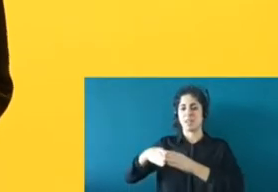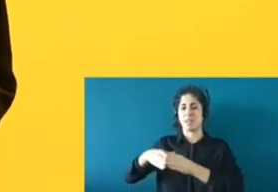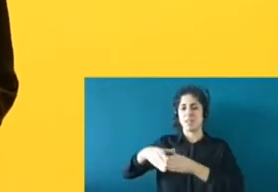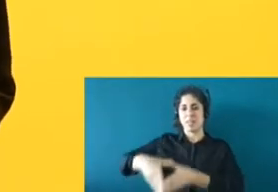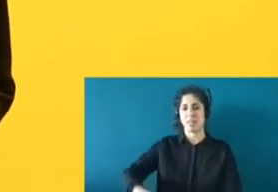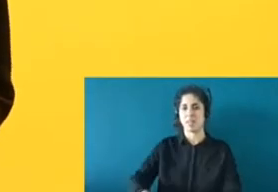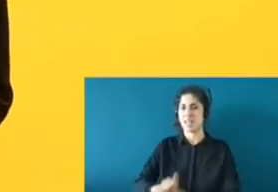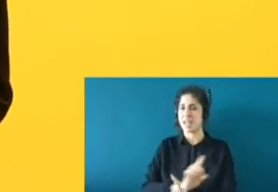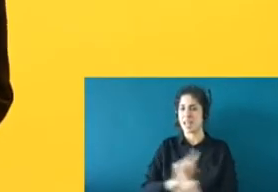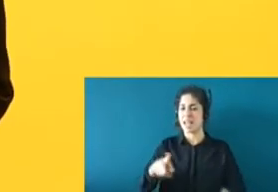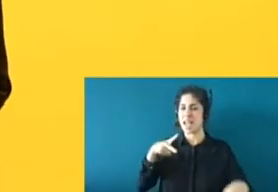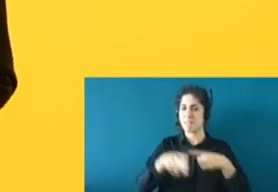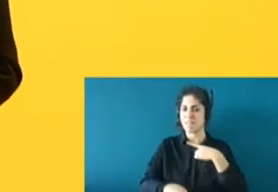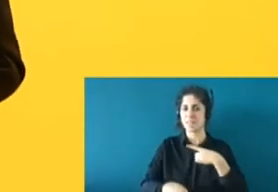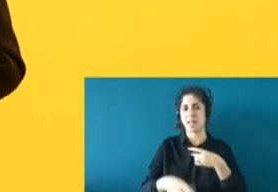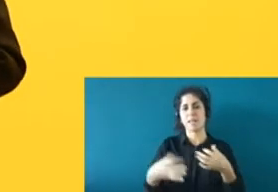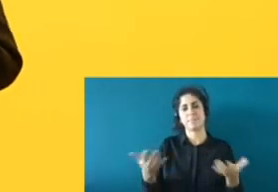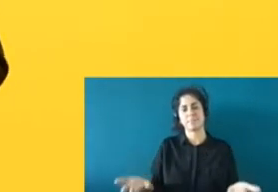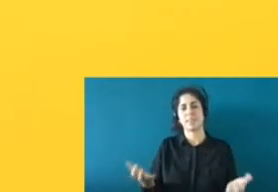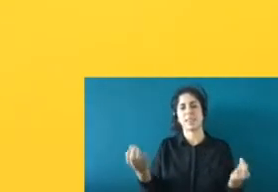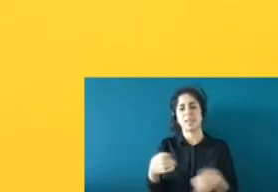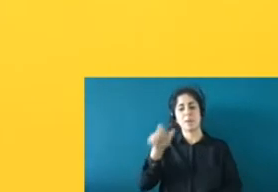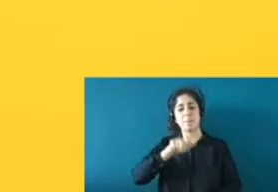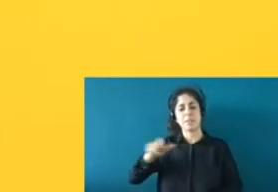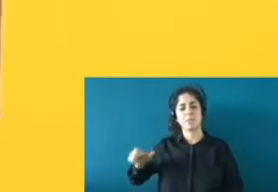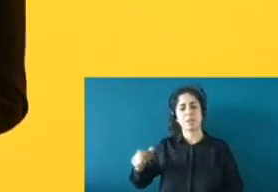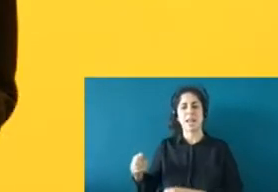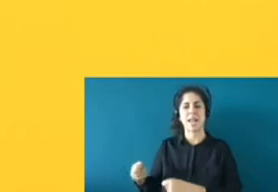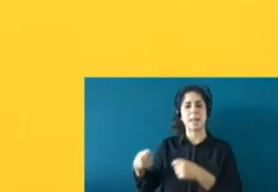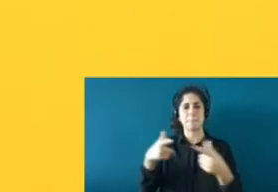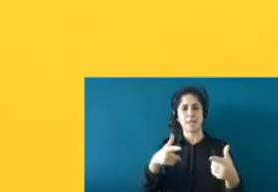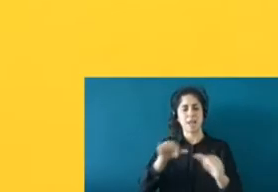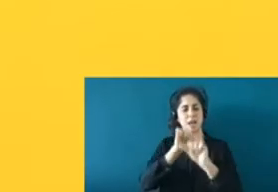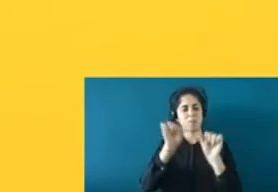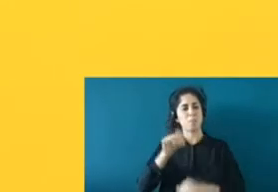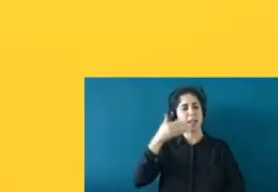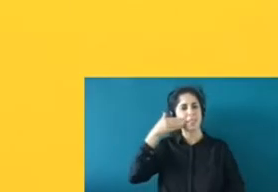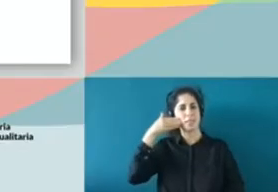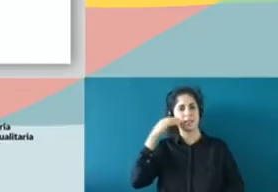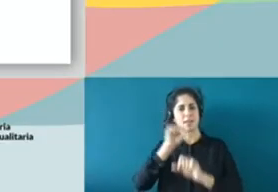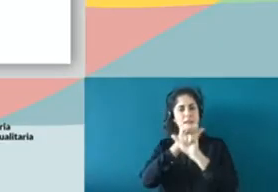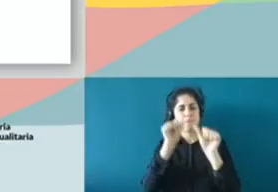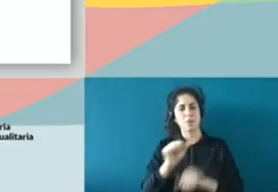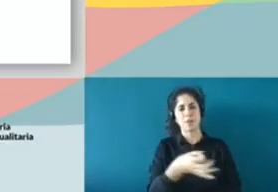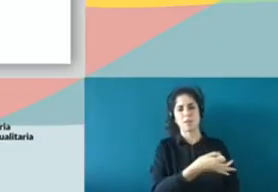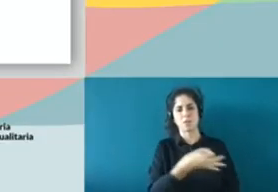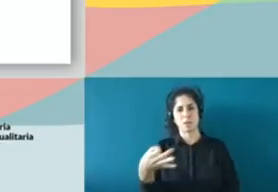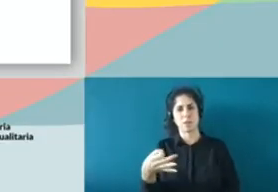puedan ejercer su derecho a migrar dignamente y adecuadamente, y no en estas condiciones infrahumanas.